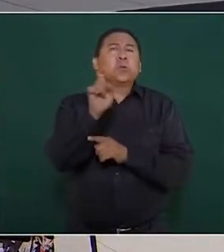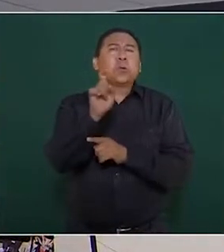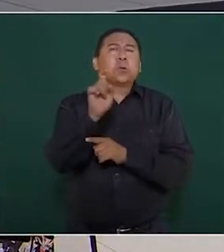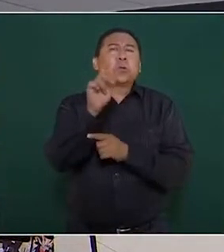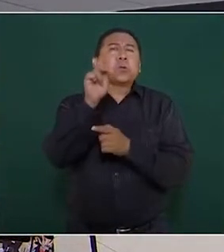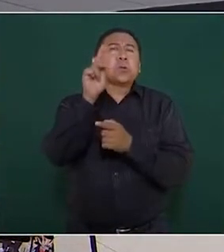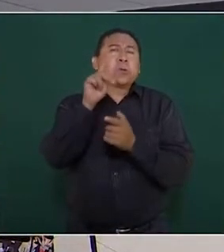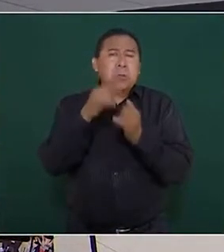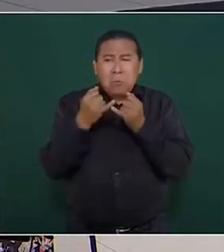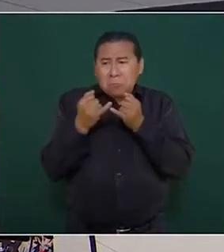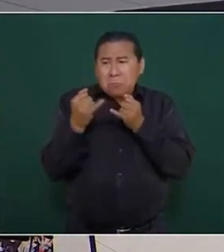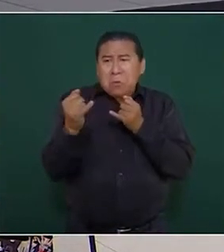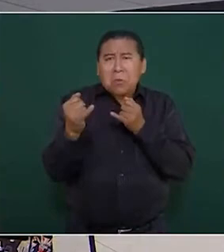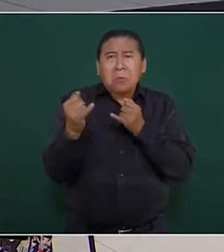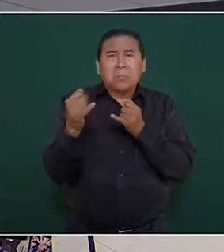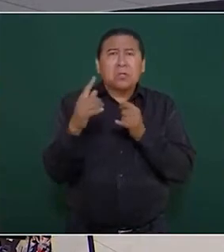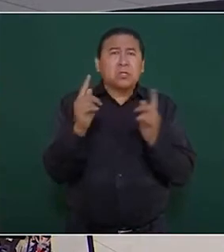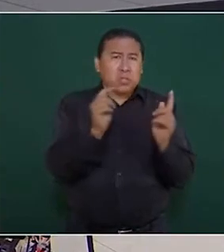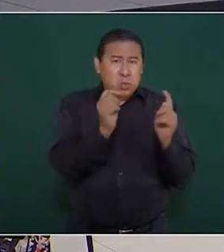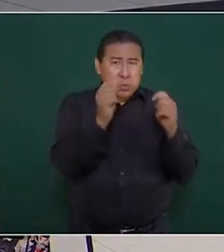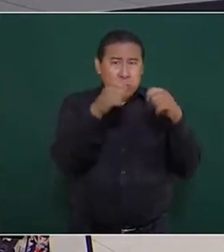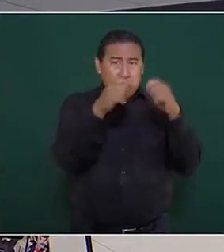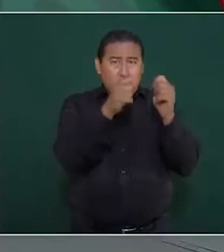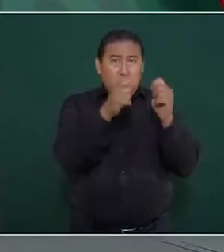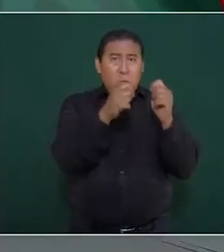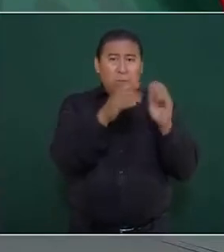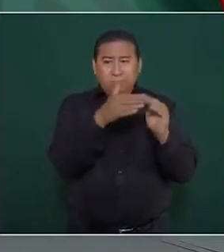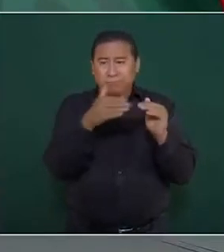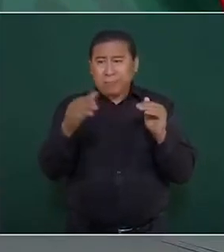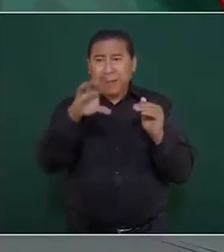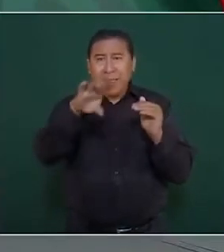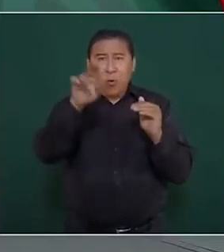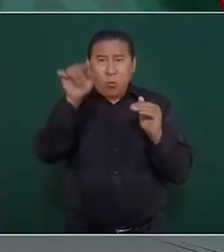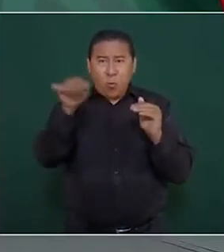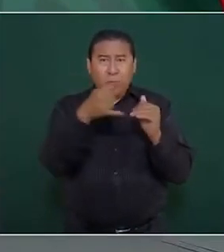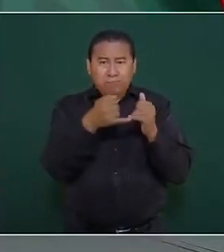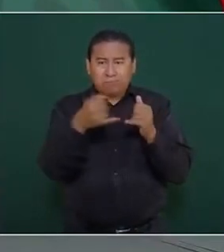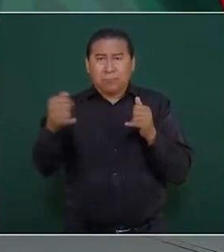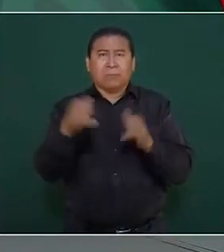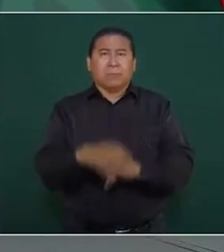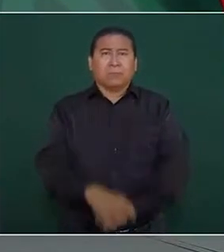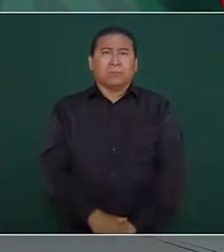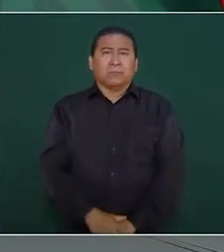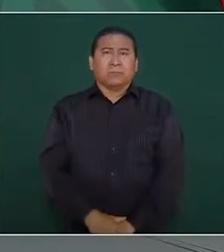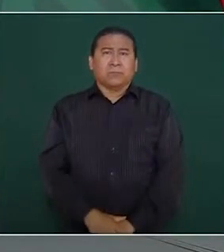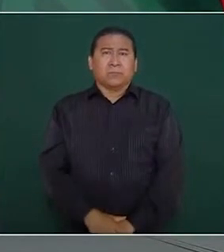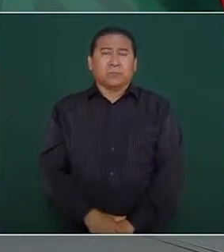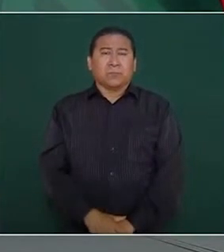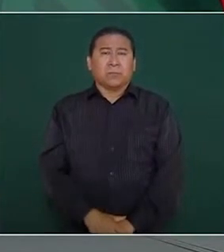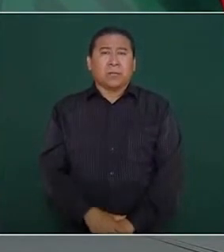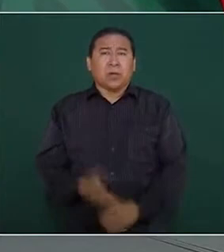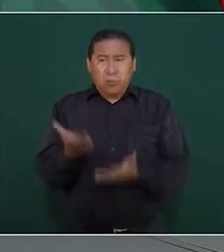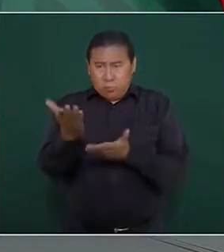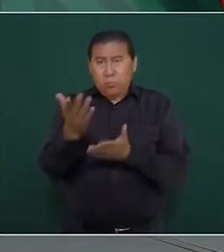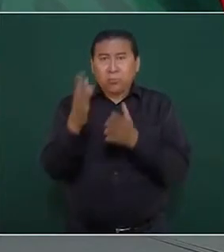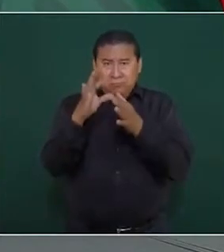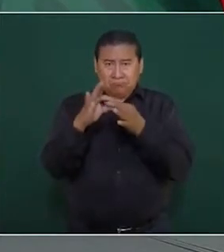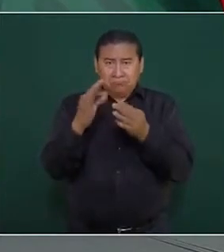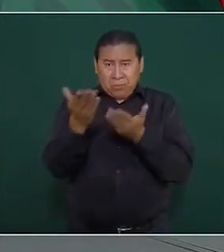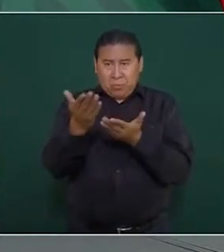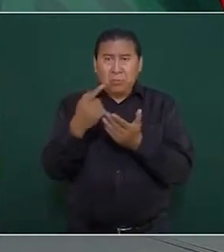de Tulum a Cancún y está dividido, en efecto, como tú lo